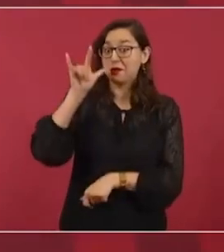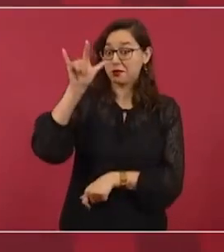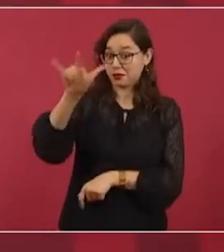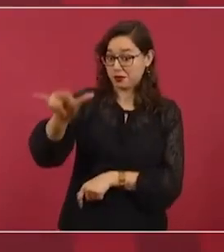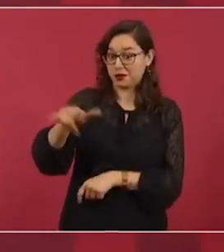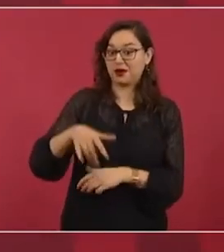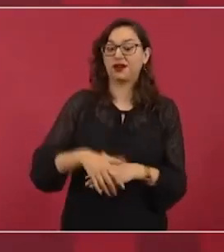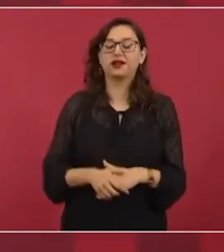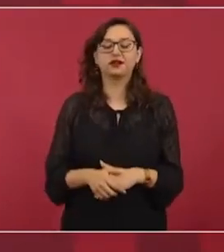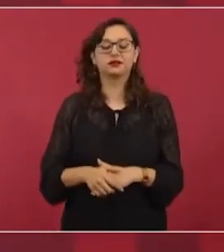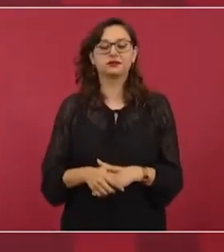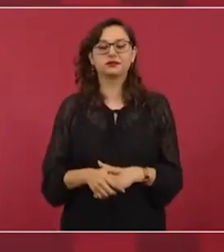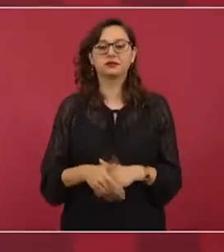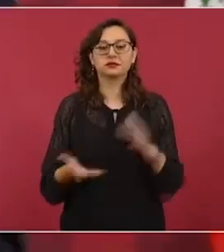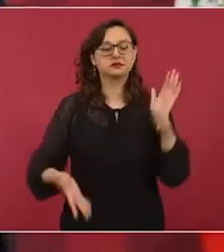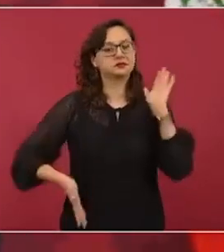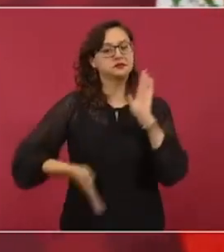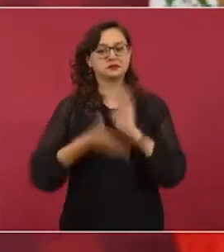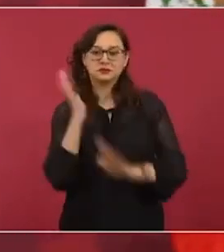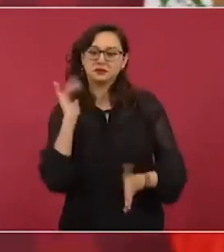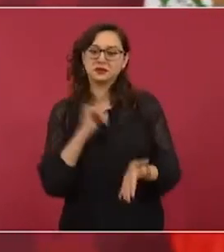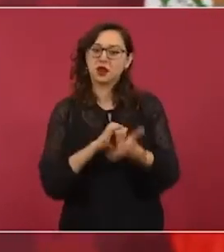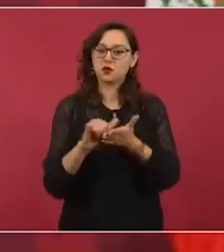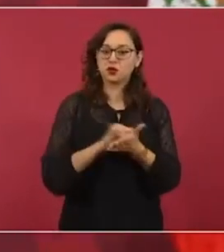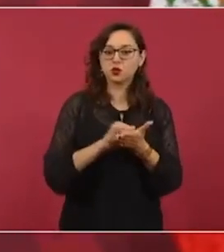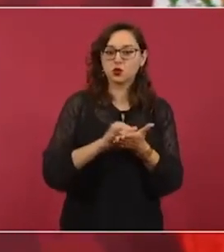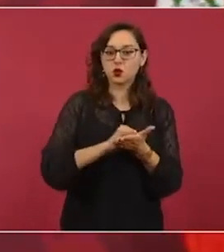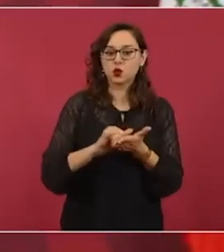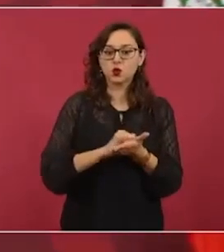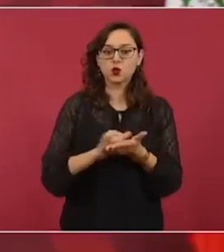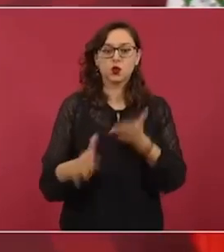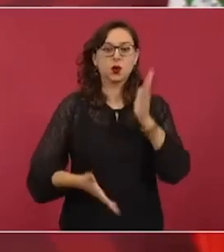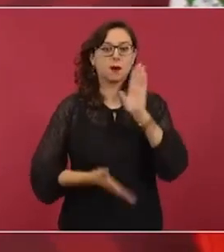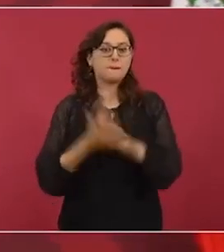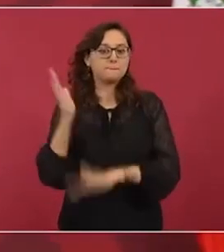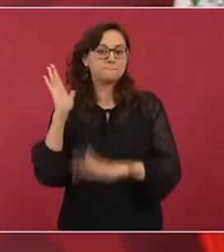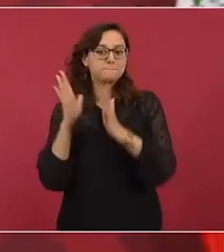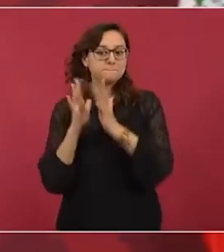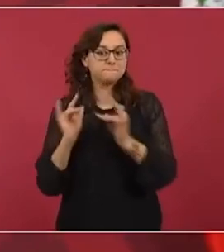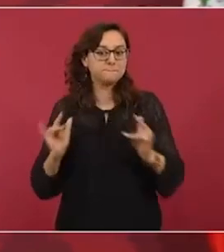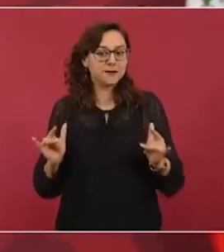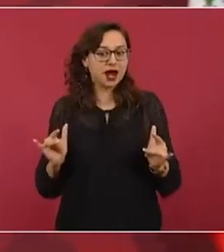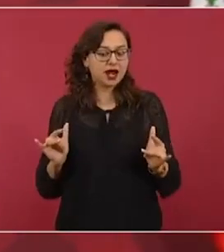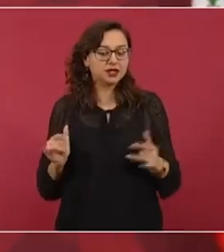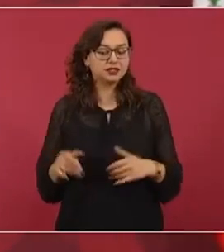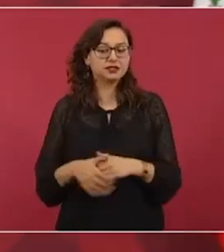y a Nueva York y a París, sí.